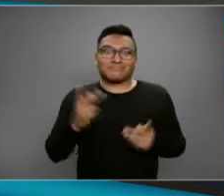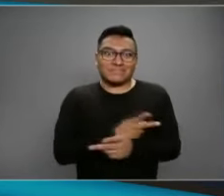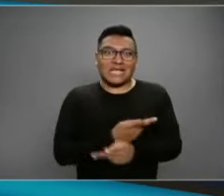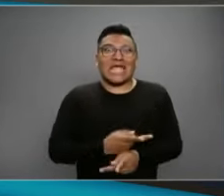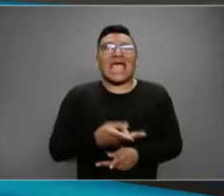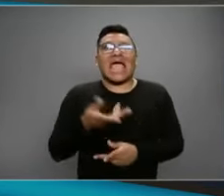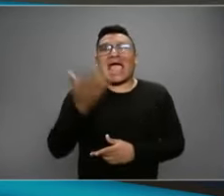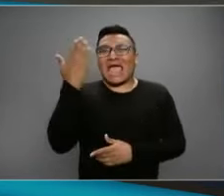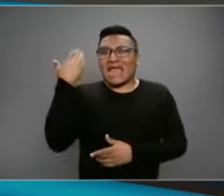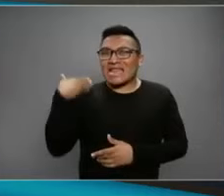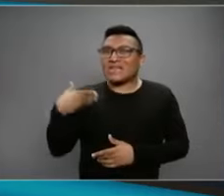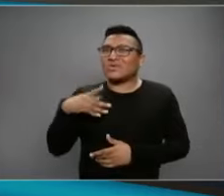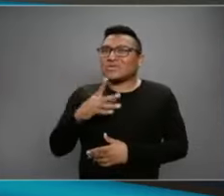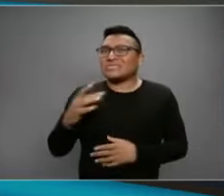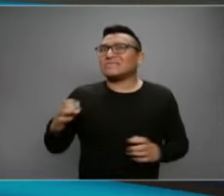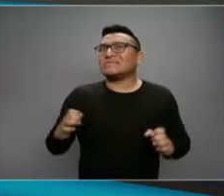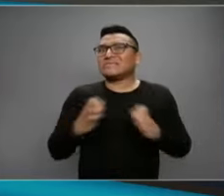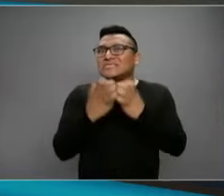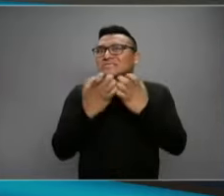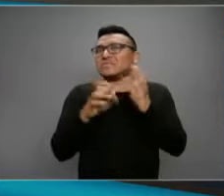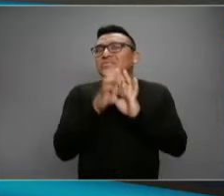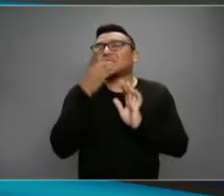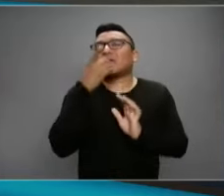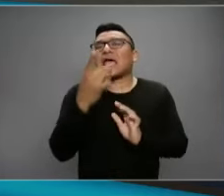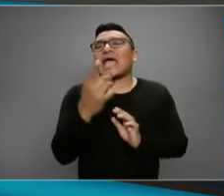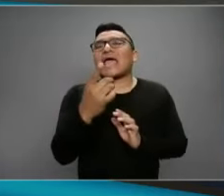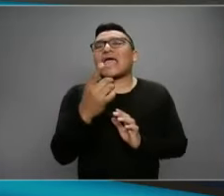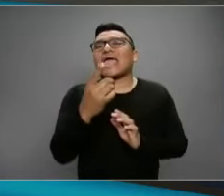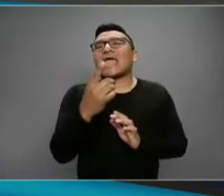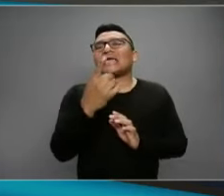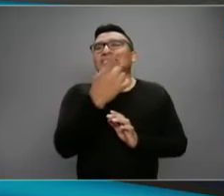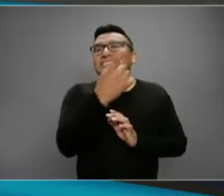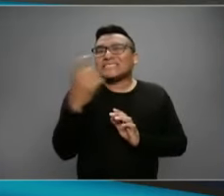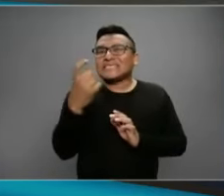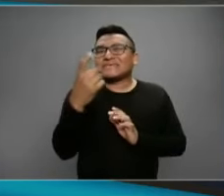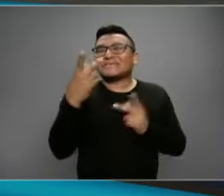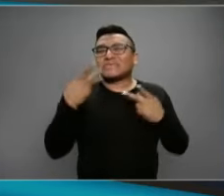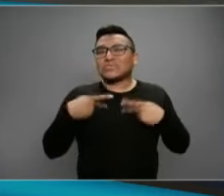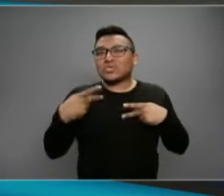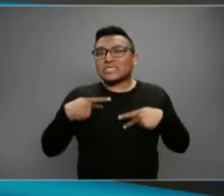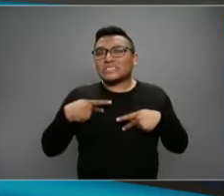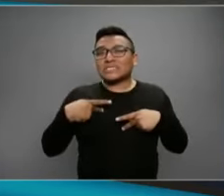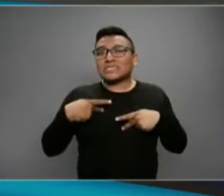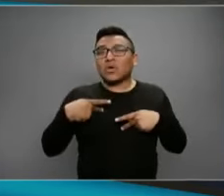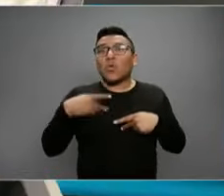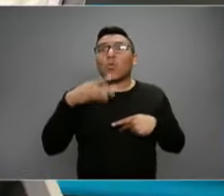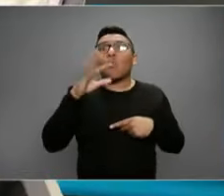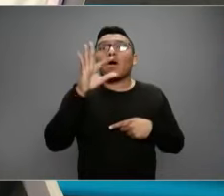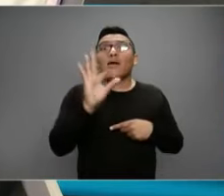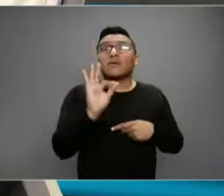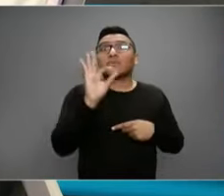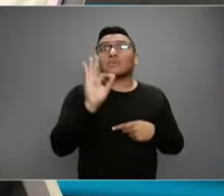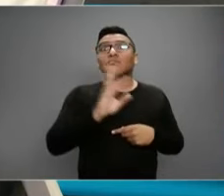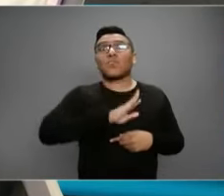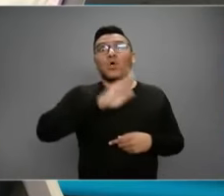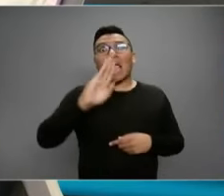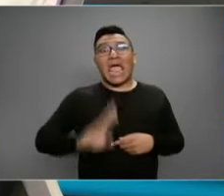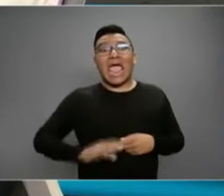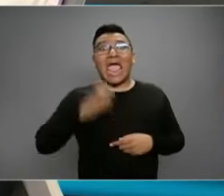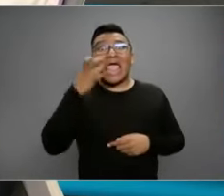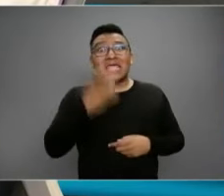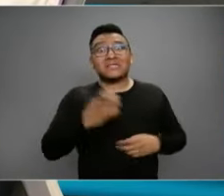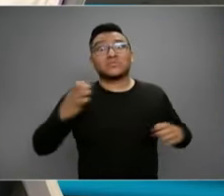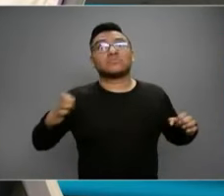alertó es que de cada 100 personas que se infectaban, 40 morían. Bueno, es la gran alerta.